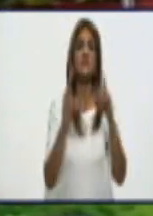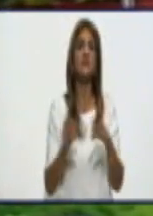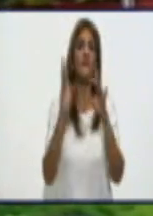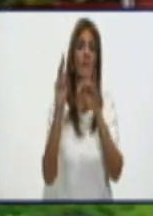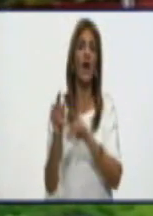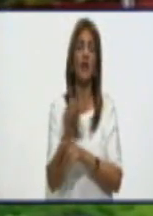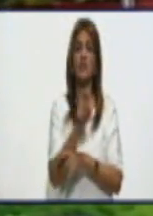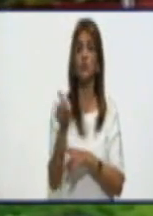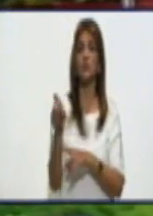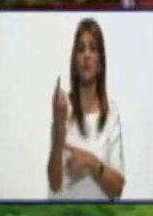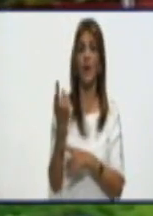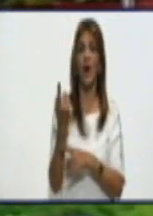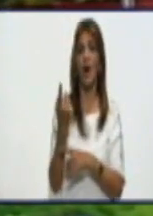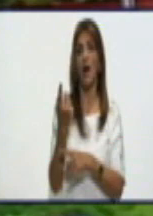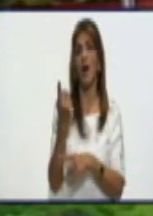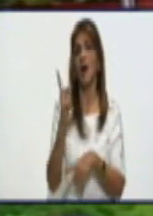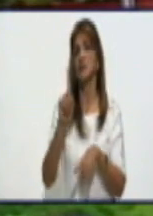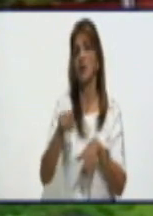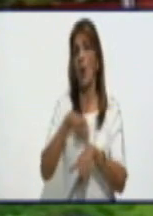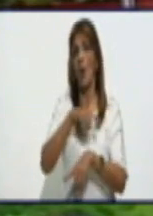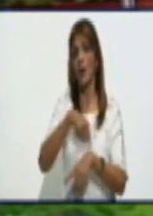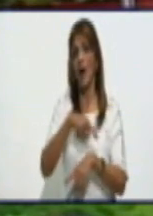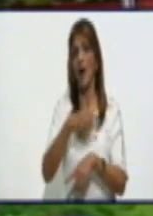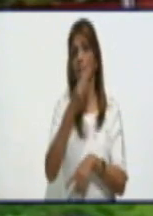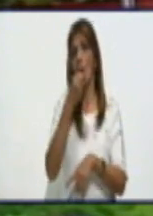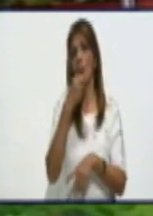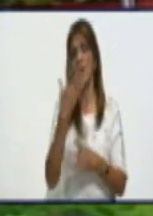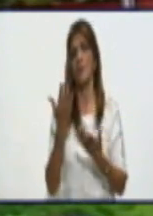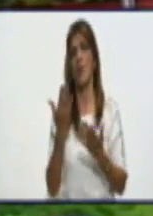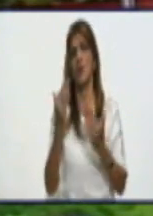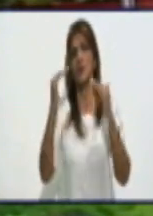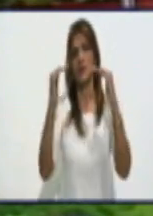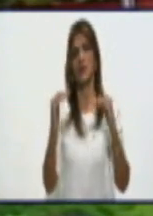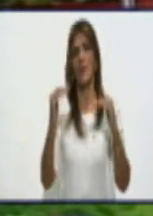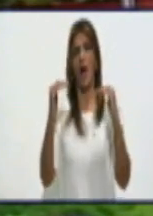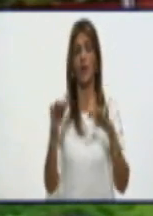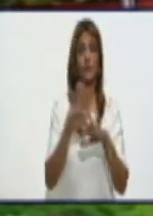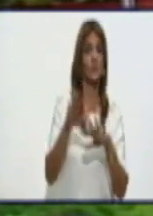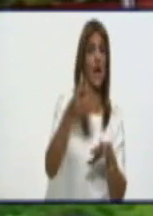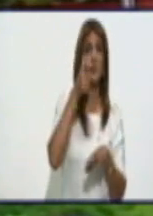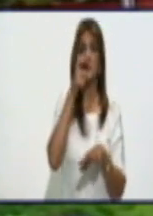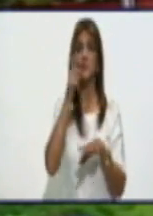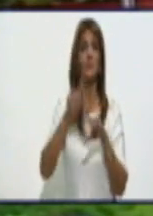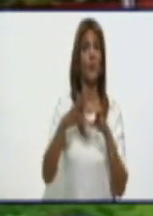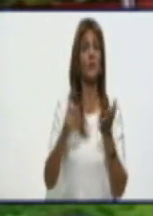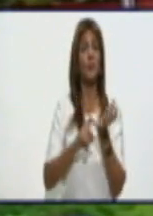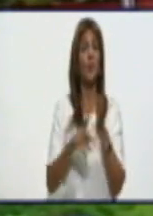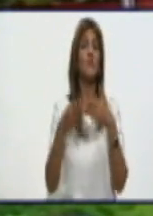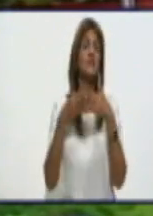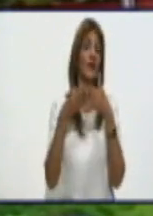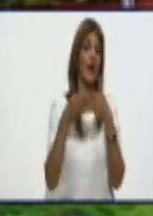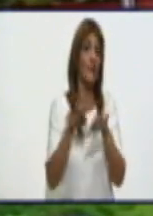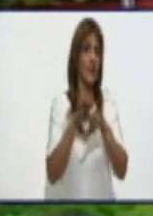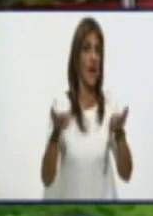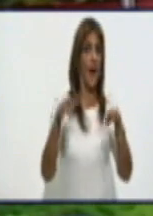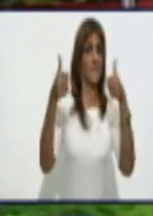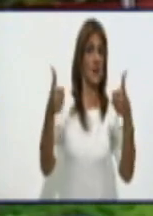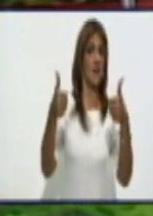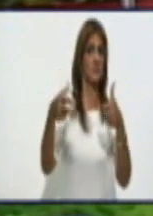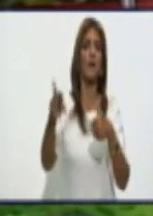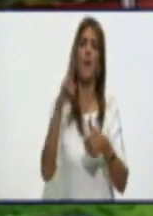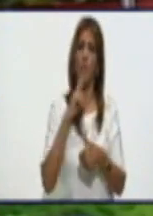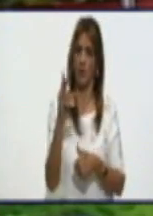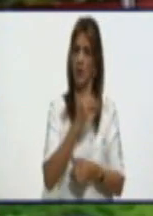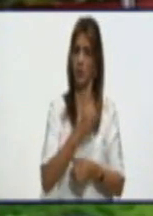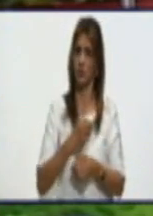últimas jornadas? ¿Podemos ir bajando la guardia porque Granma está bien? Buscaremos las respuestas al